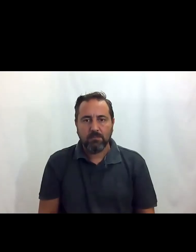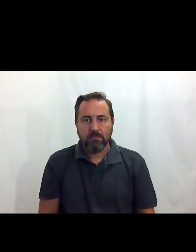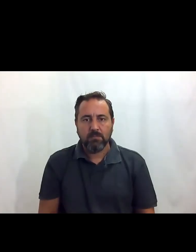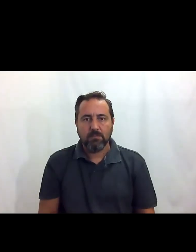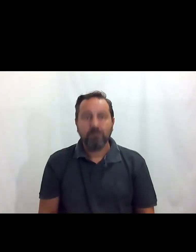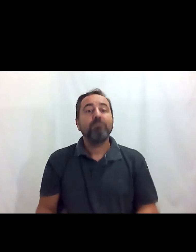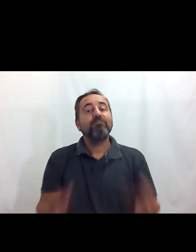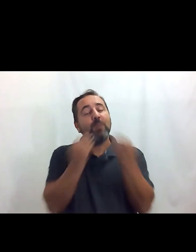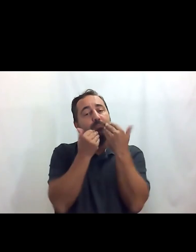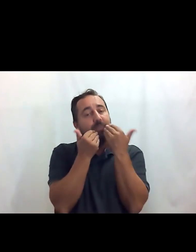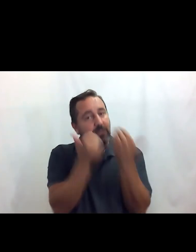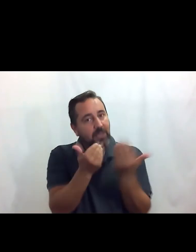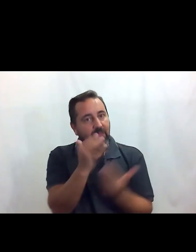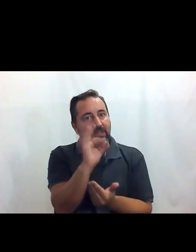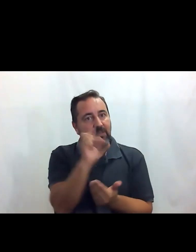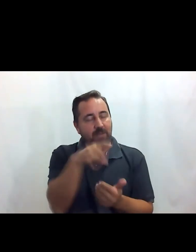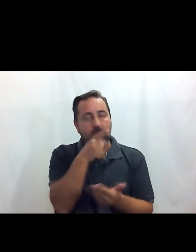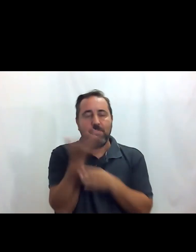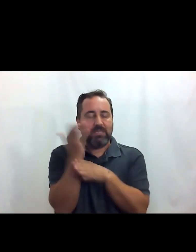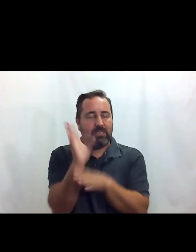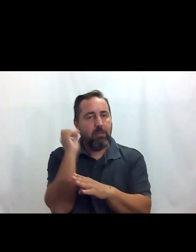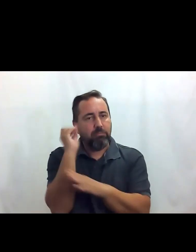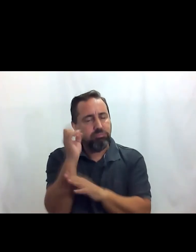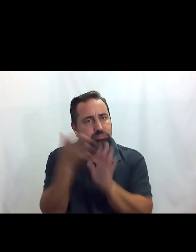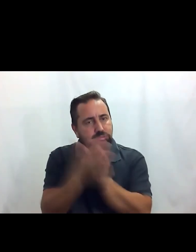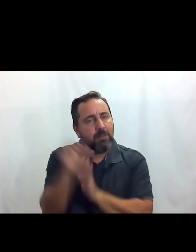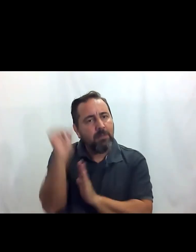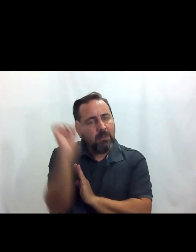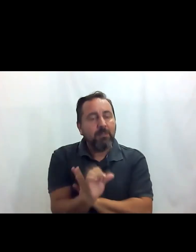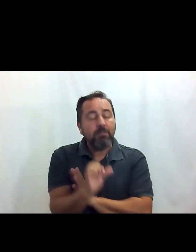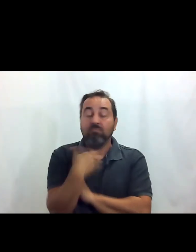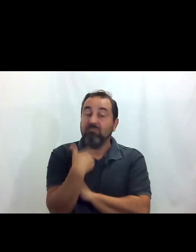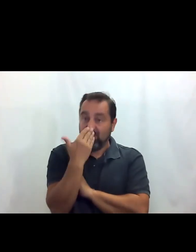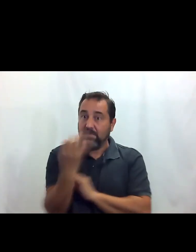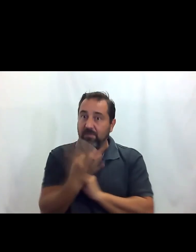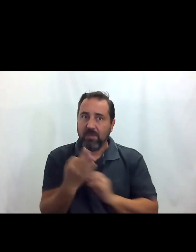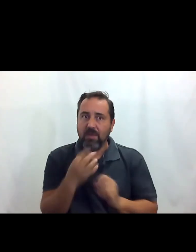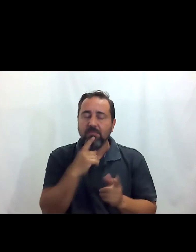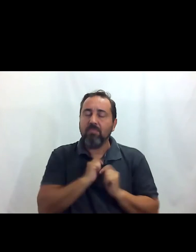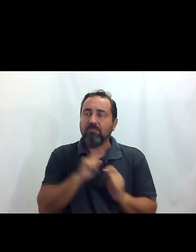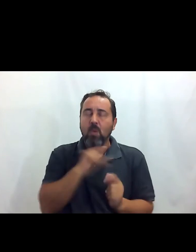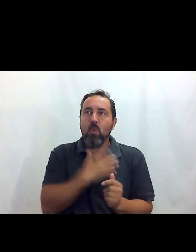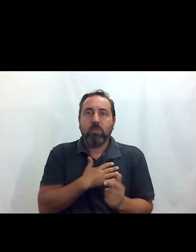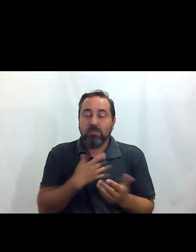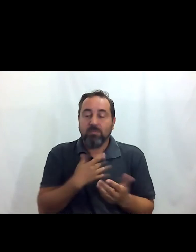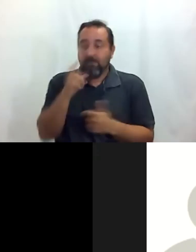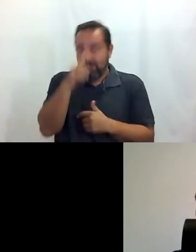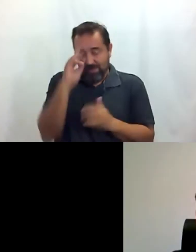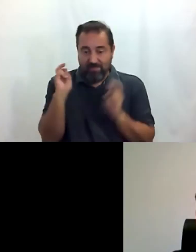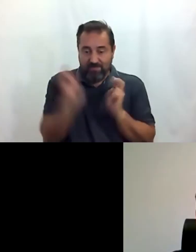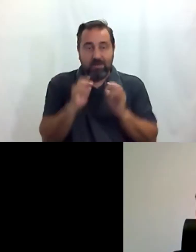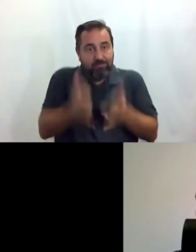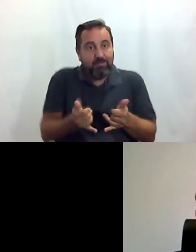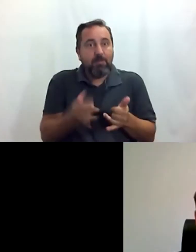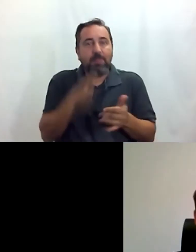muchas gracias muchas Iván por tu presentación la verdad que da gusto poder venir a Madrid si ofrecéis todos